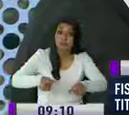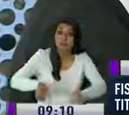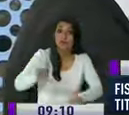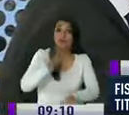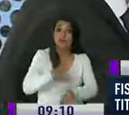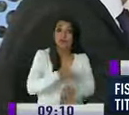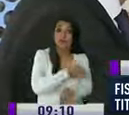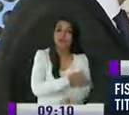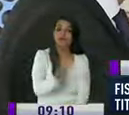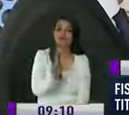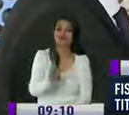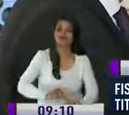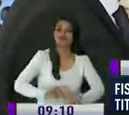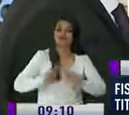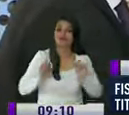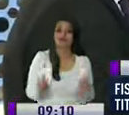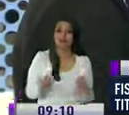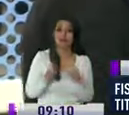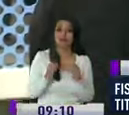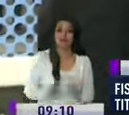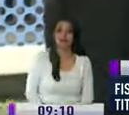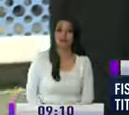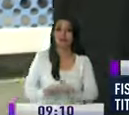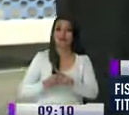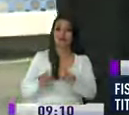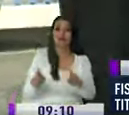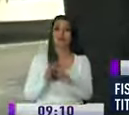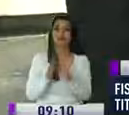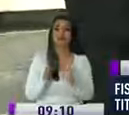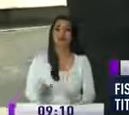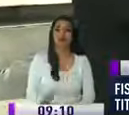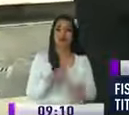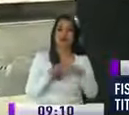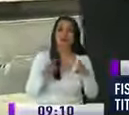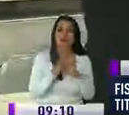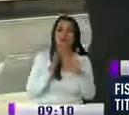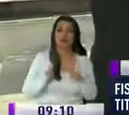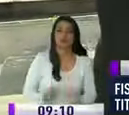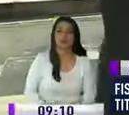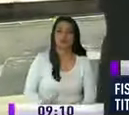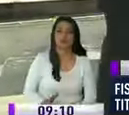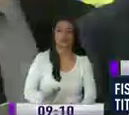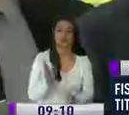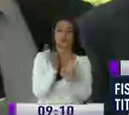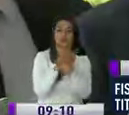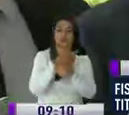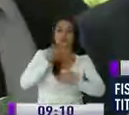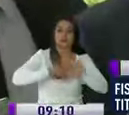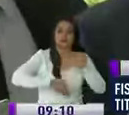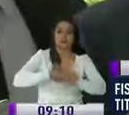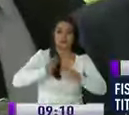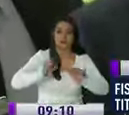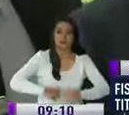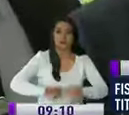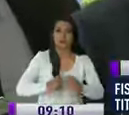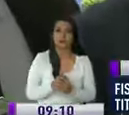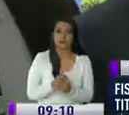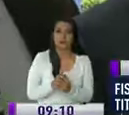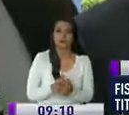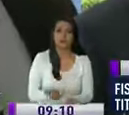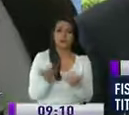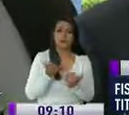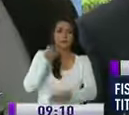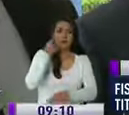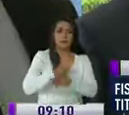El asambleísta llegó acompañado de varios funcionarios y ex funcionarios de la función judicial Aquí también hemos venido a